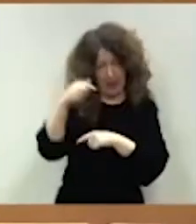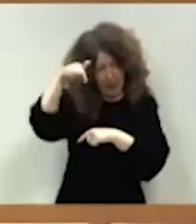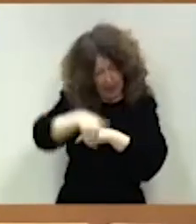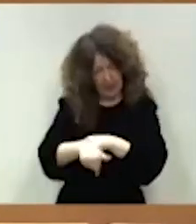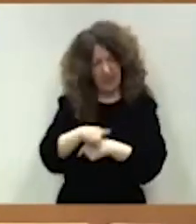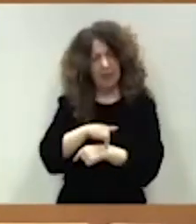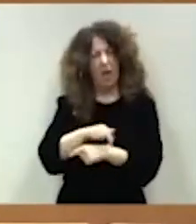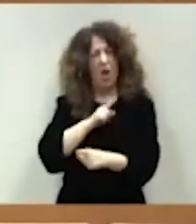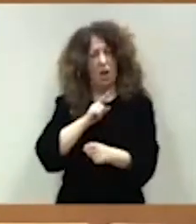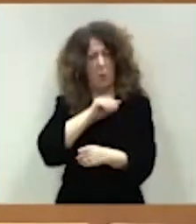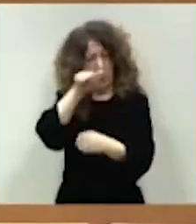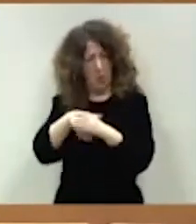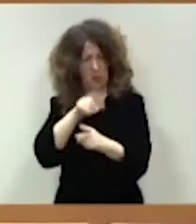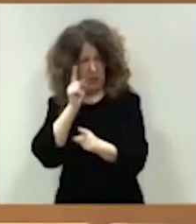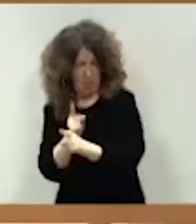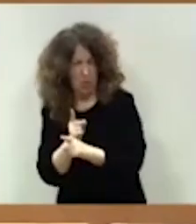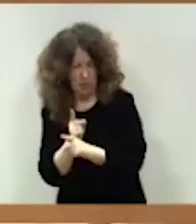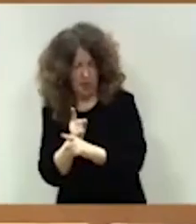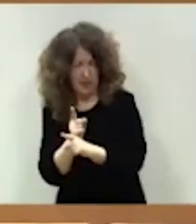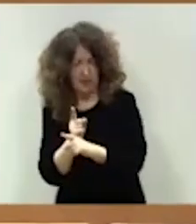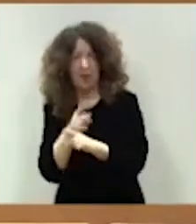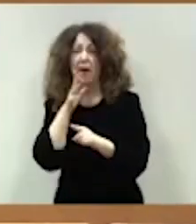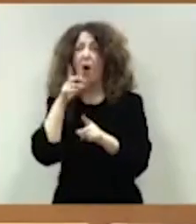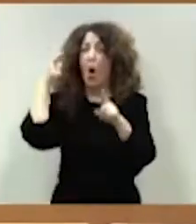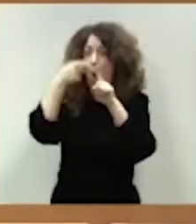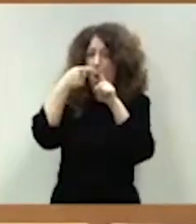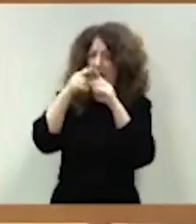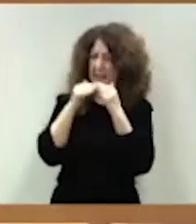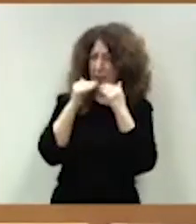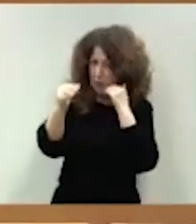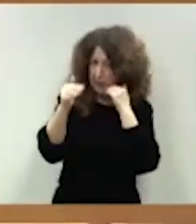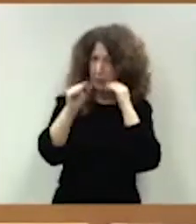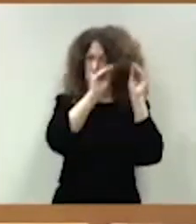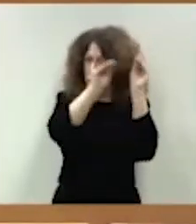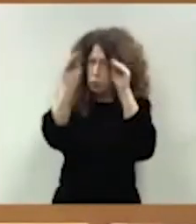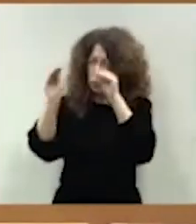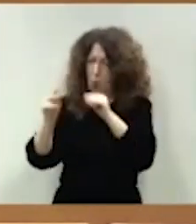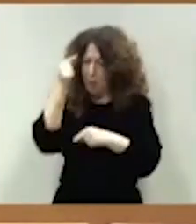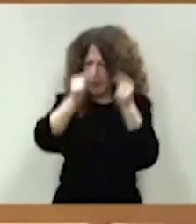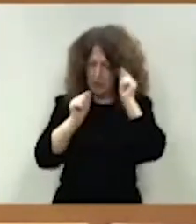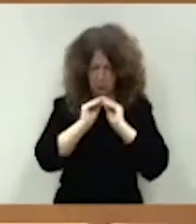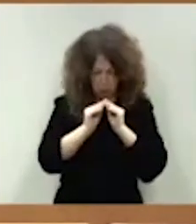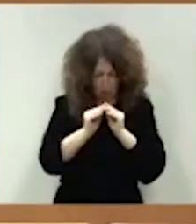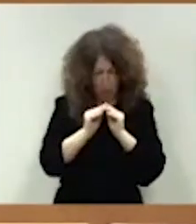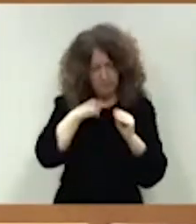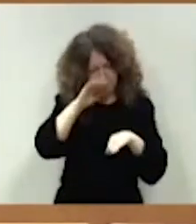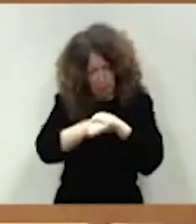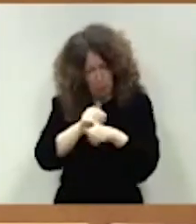del objetivo de estabilidad con el que se ha elaborado su propio presupuesto autonómico.